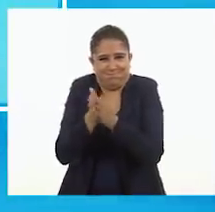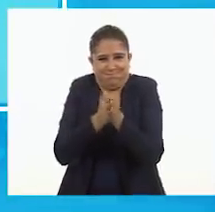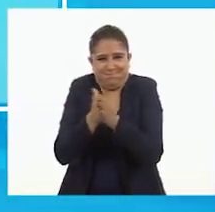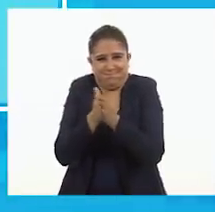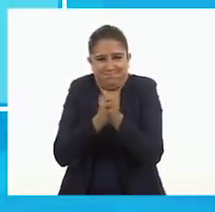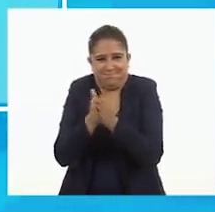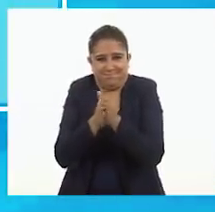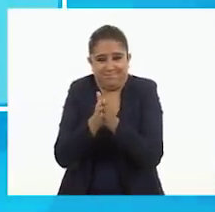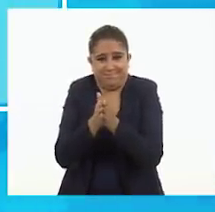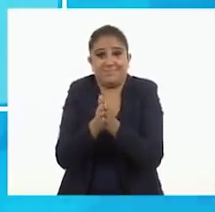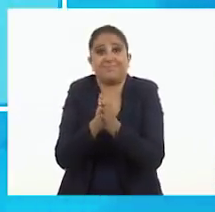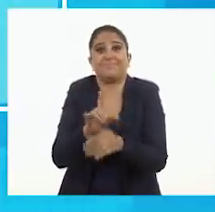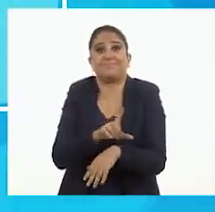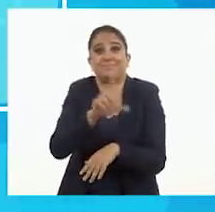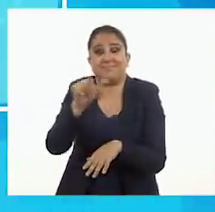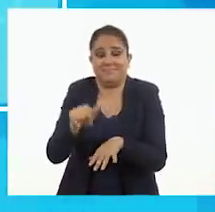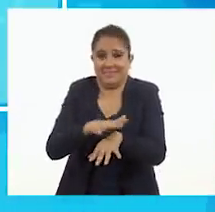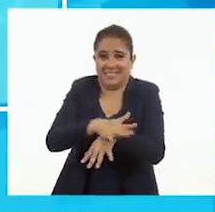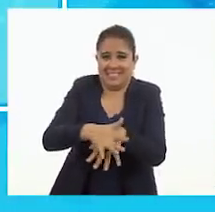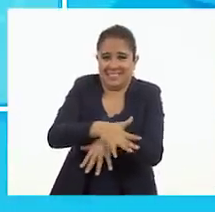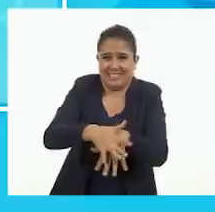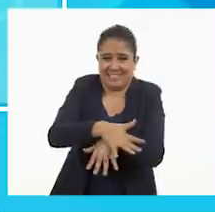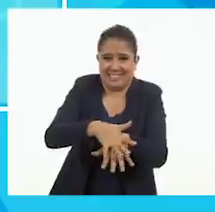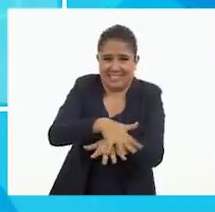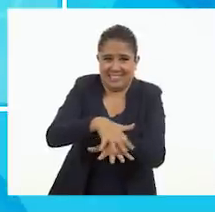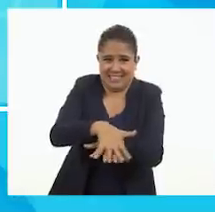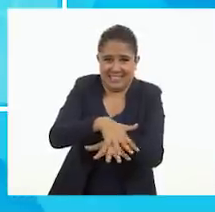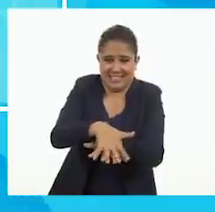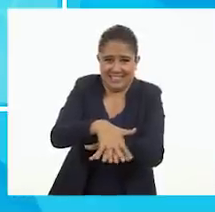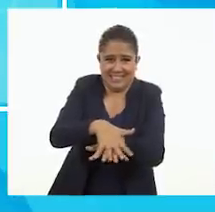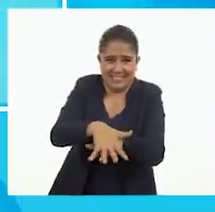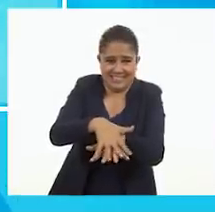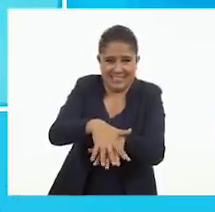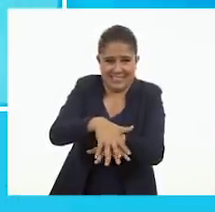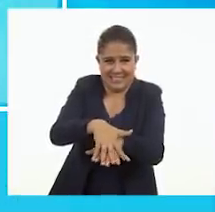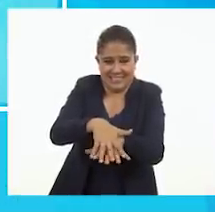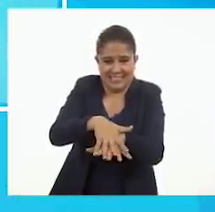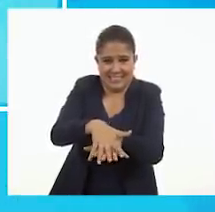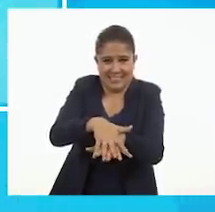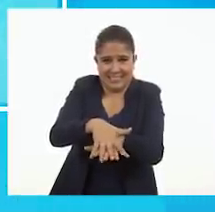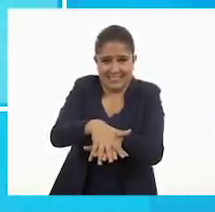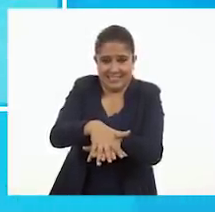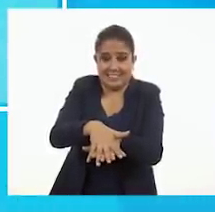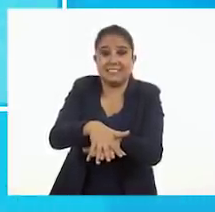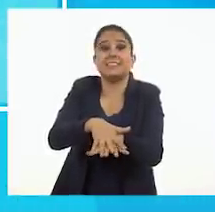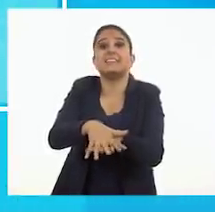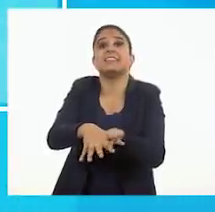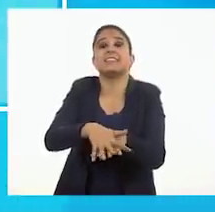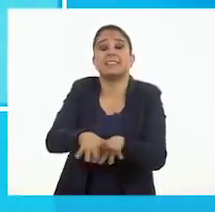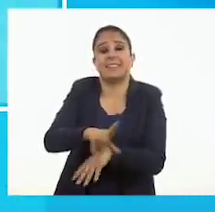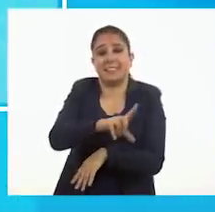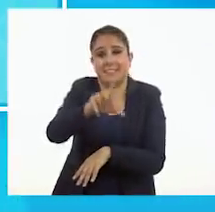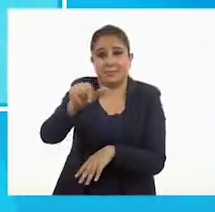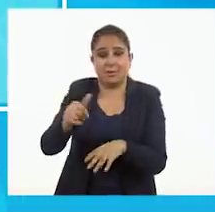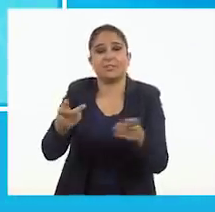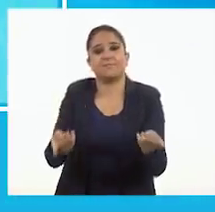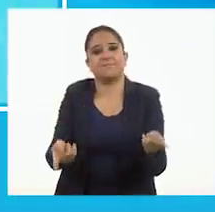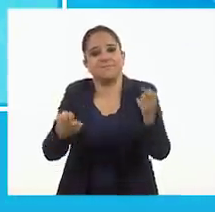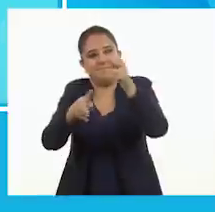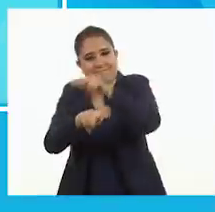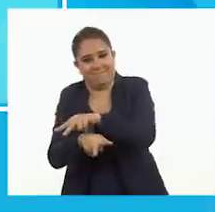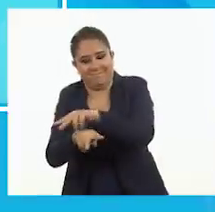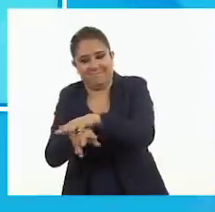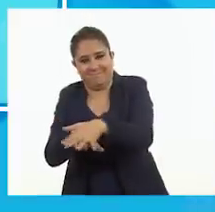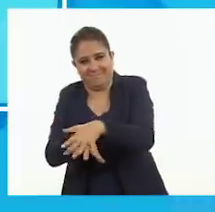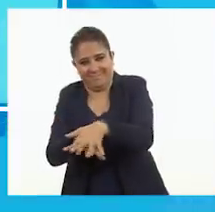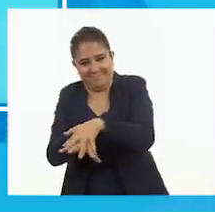una con la otra. Ahora frota la palma de una de tus manos contra el dorso de la otra entrelazando los dedos. Repite lo mismo